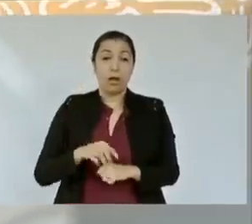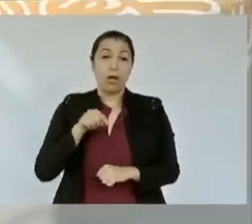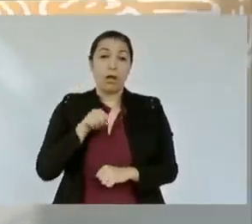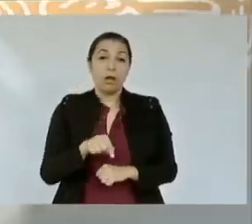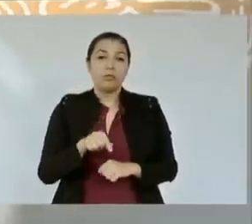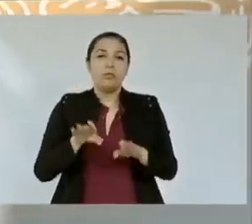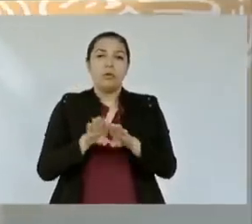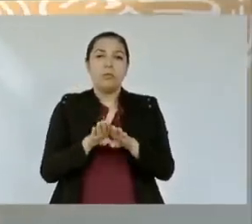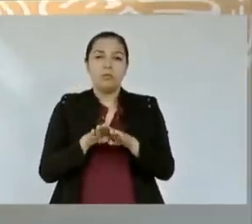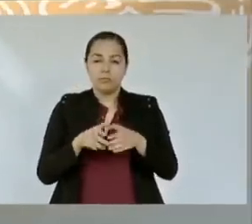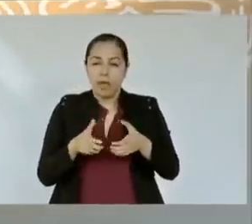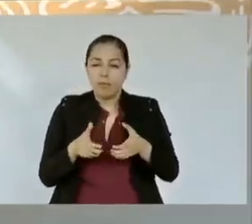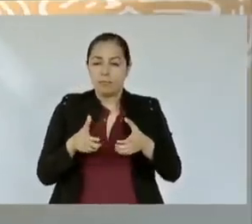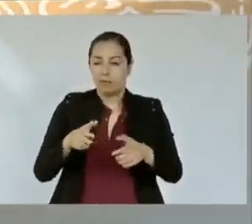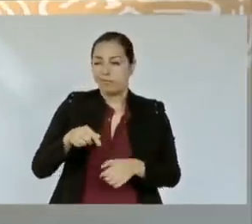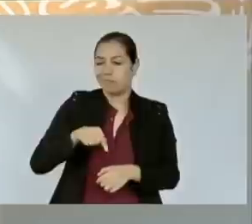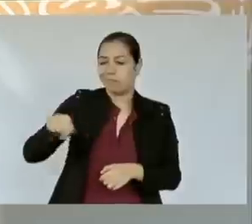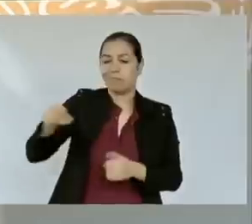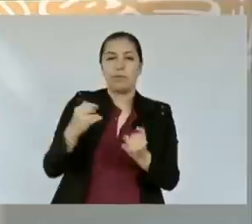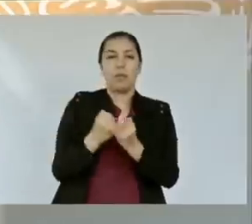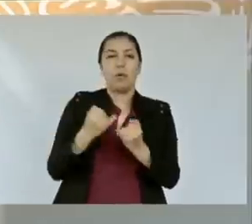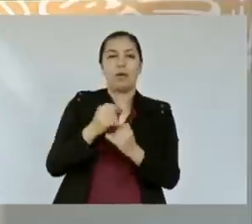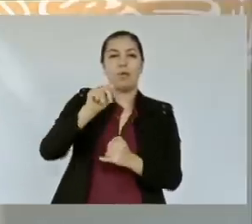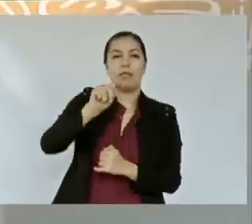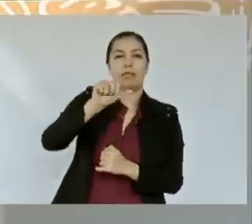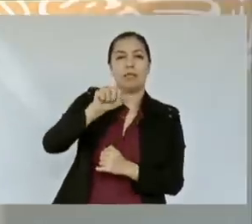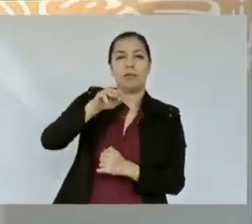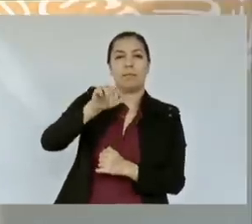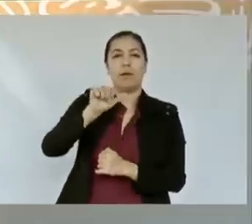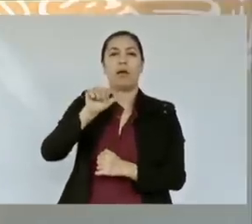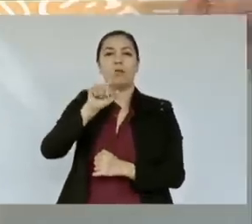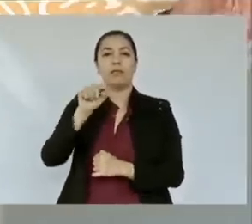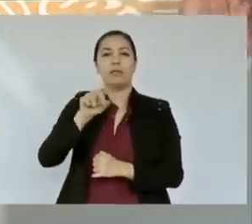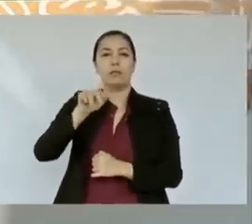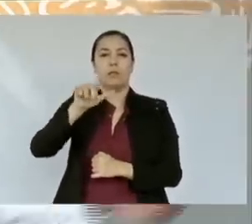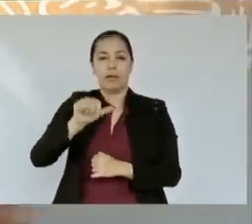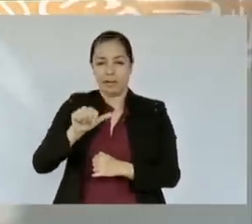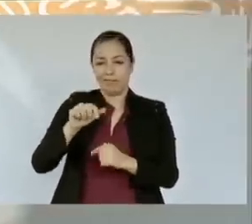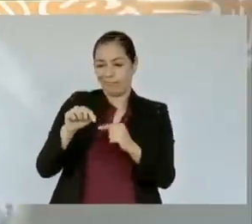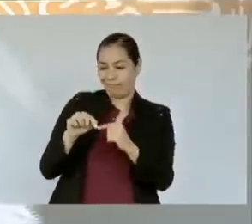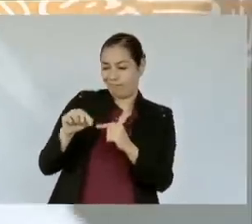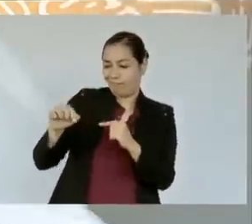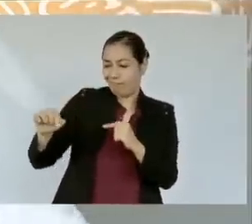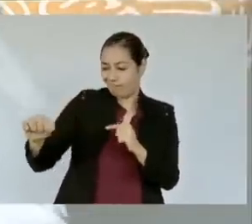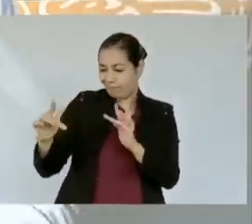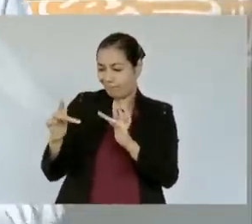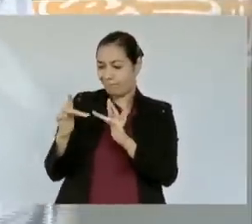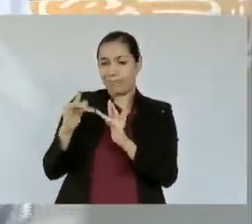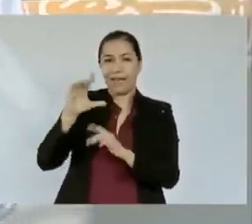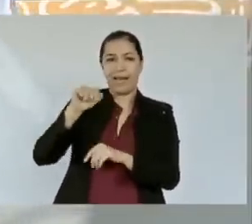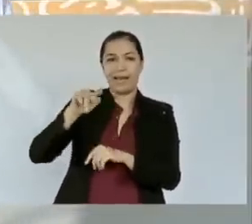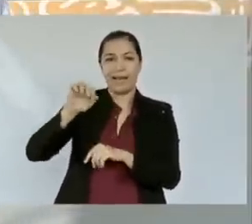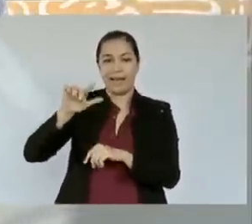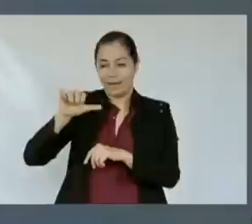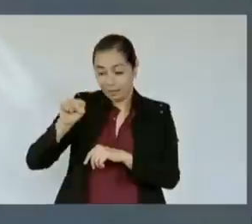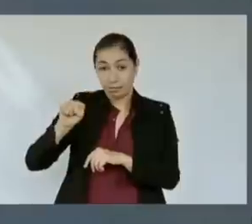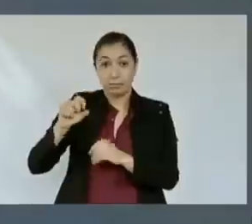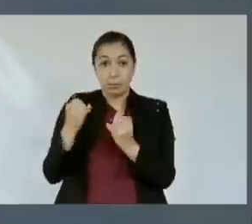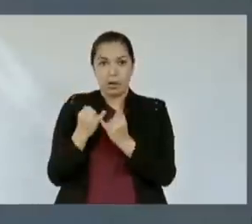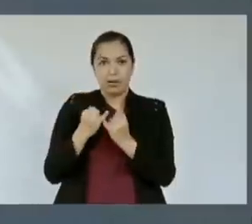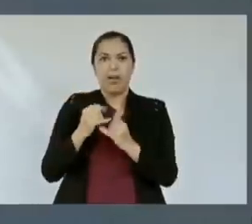el camino de Tamazula a Canelas es muy importante también porque es cruzar